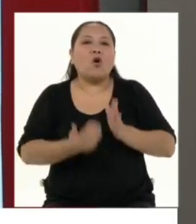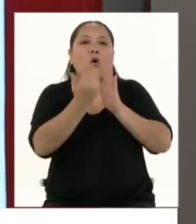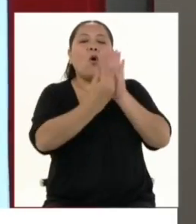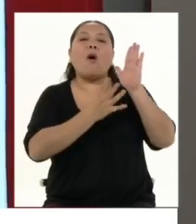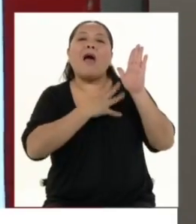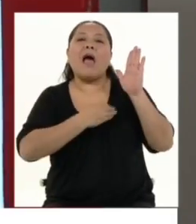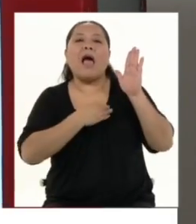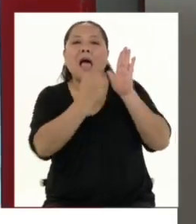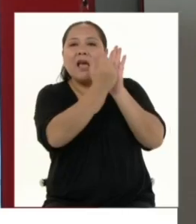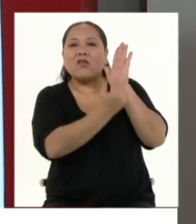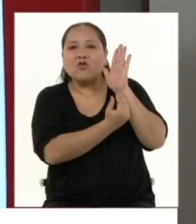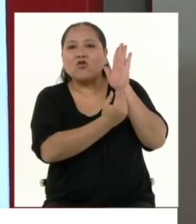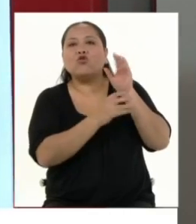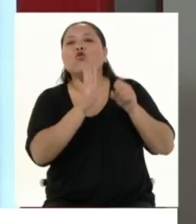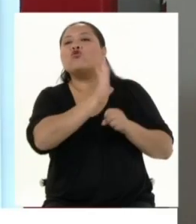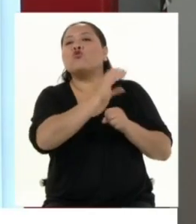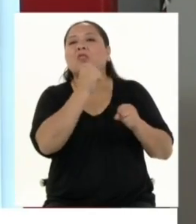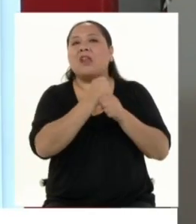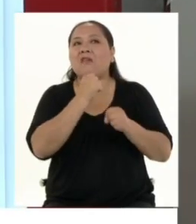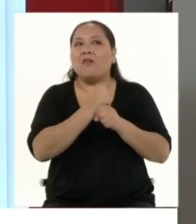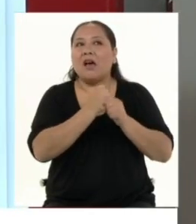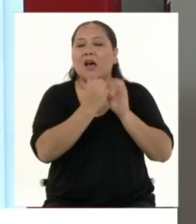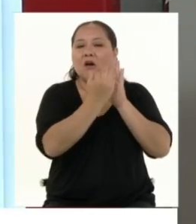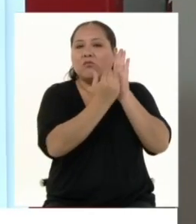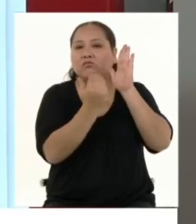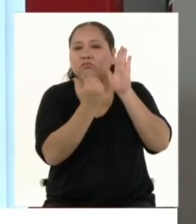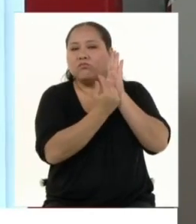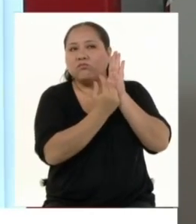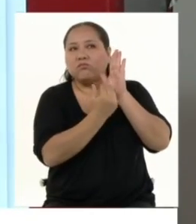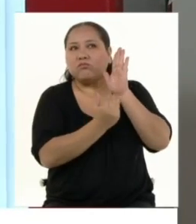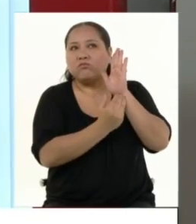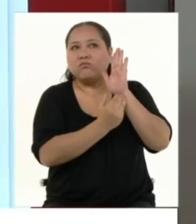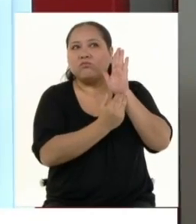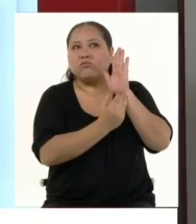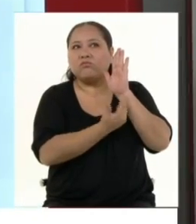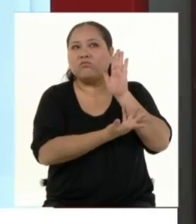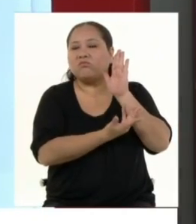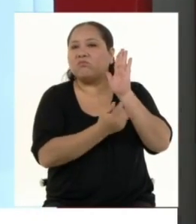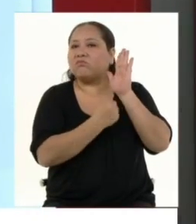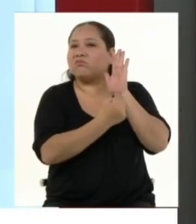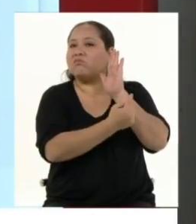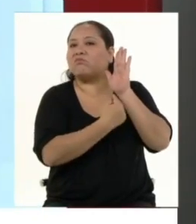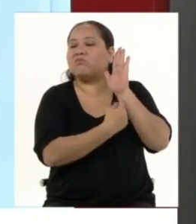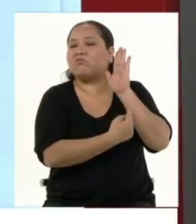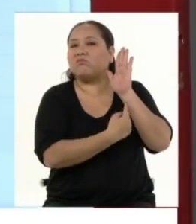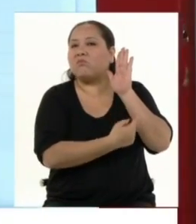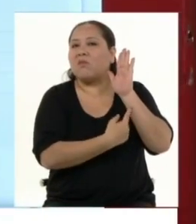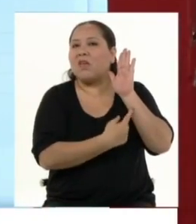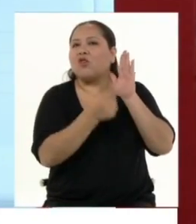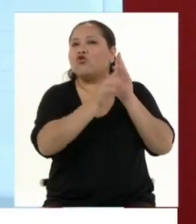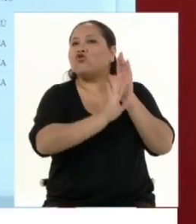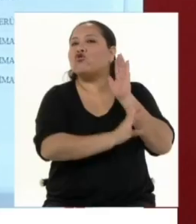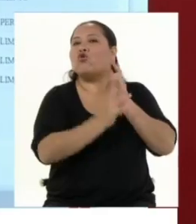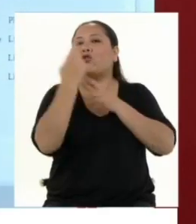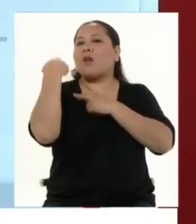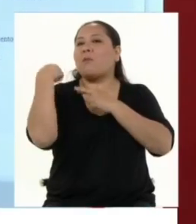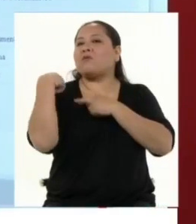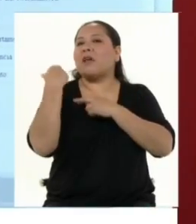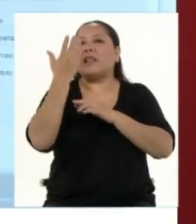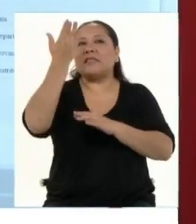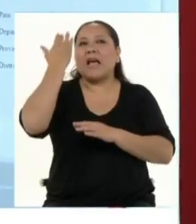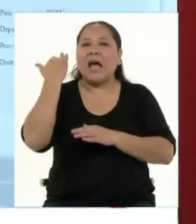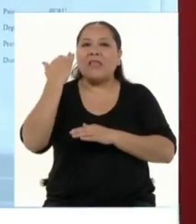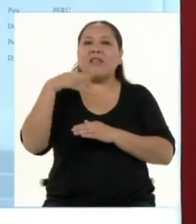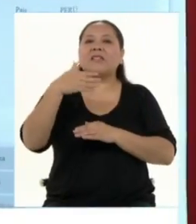la información laboral, la información sobre sus cargos o no partidarios que haya